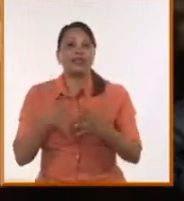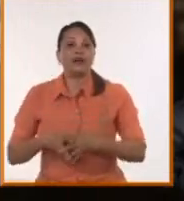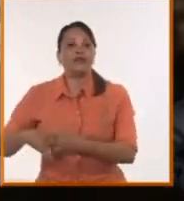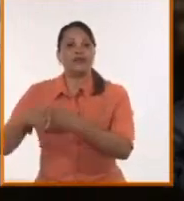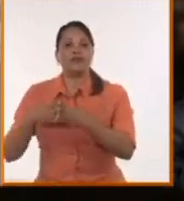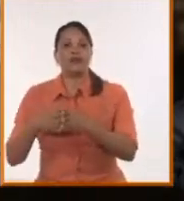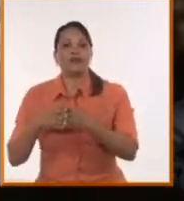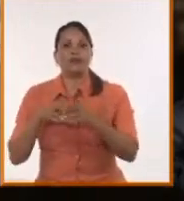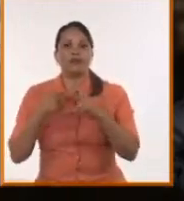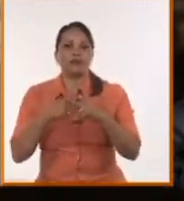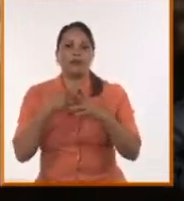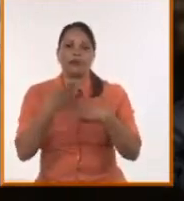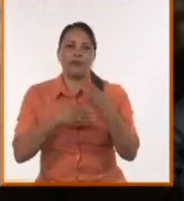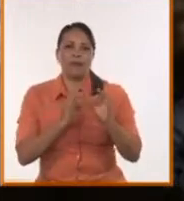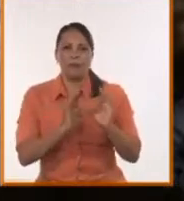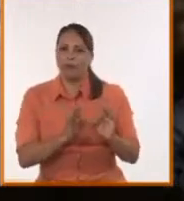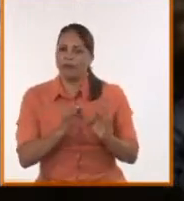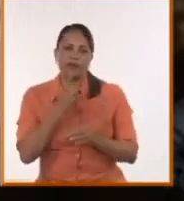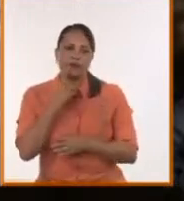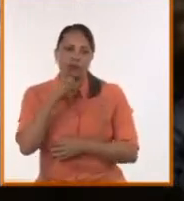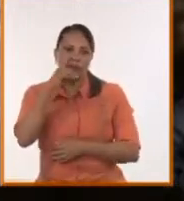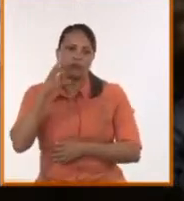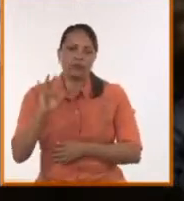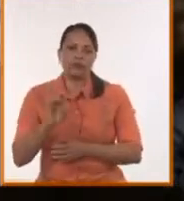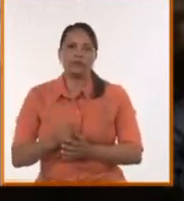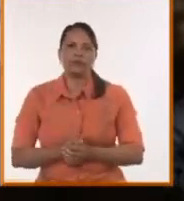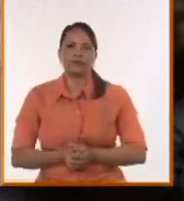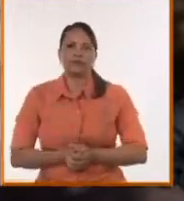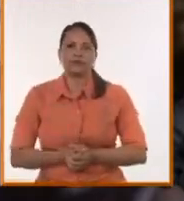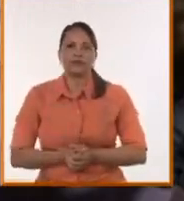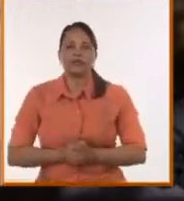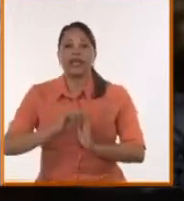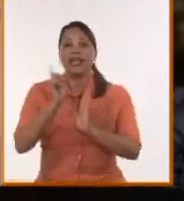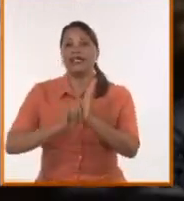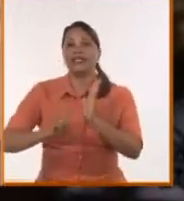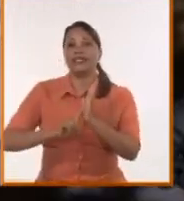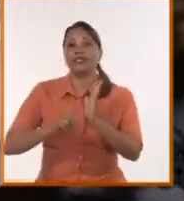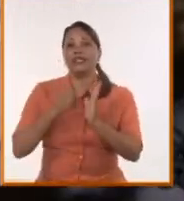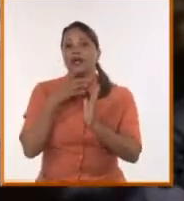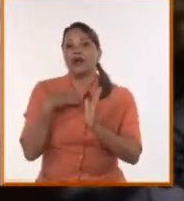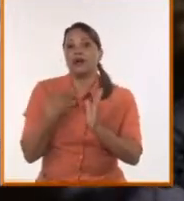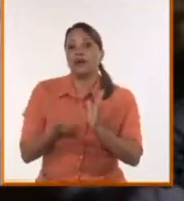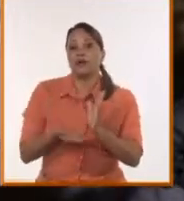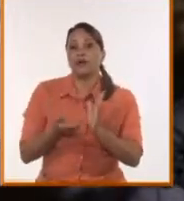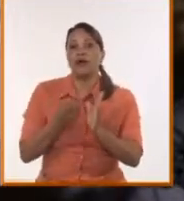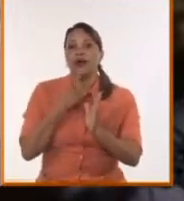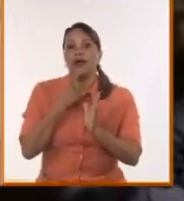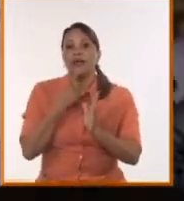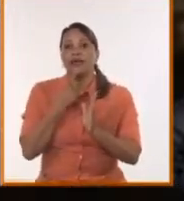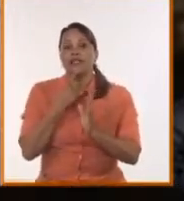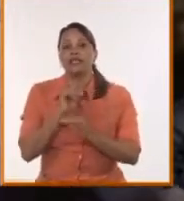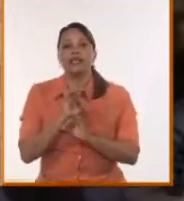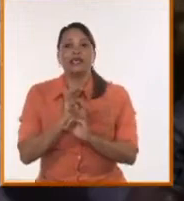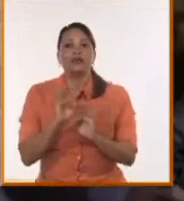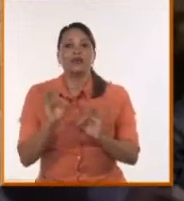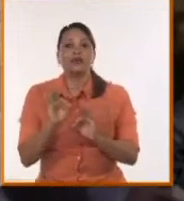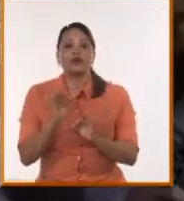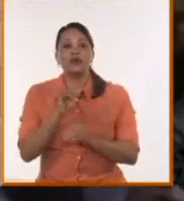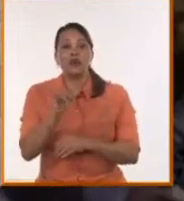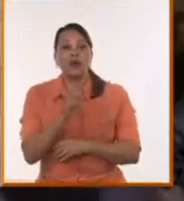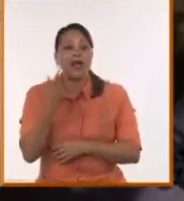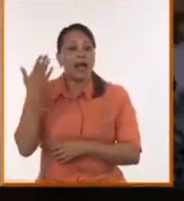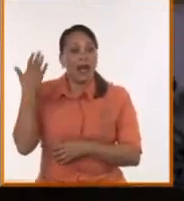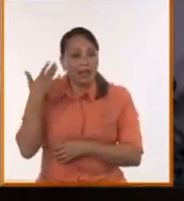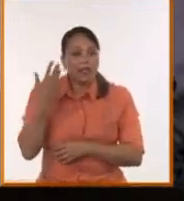problemas. La lógica del capital, la electricidad estuviera, la generación de energía eléctrica estuviera sencillamente, como estaba